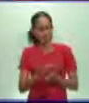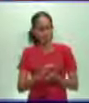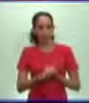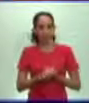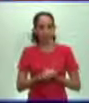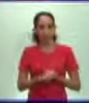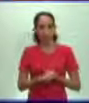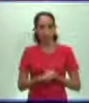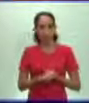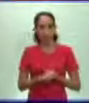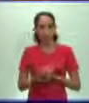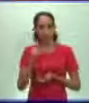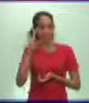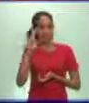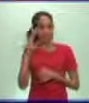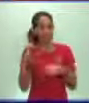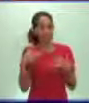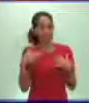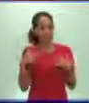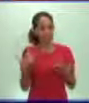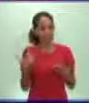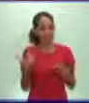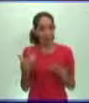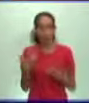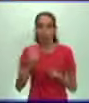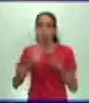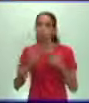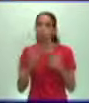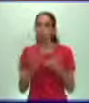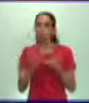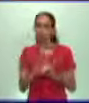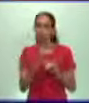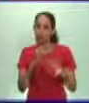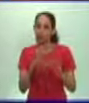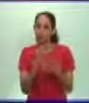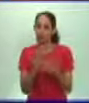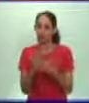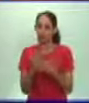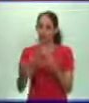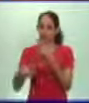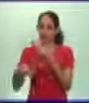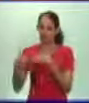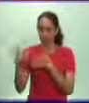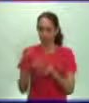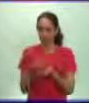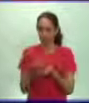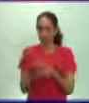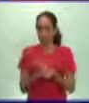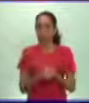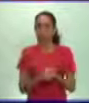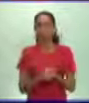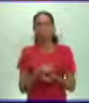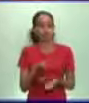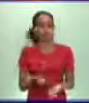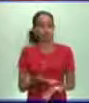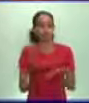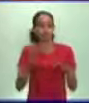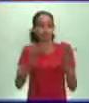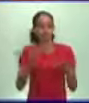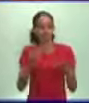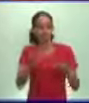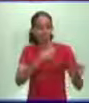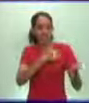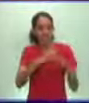Constantinopla por el imperio turco pues imposibilitó ese desarrollo de ese comercio con esa región del mundo y con el